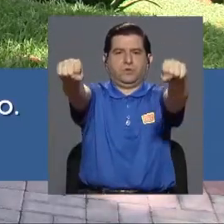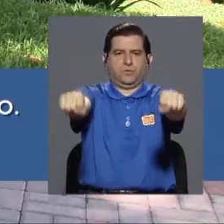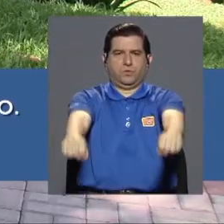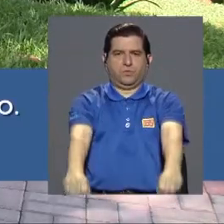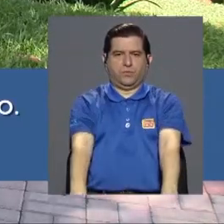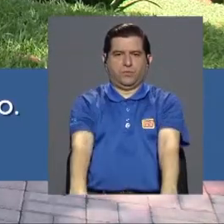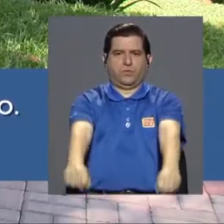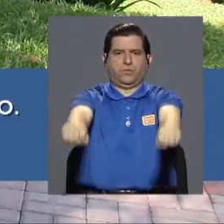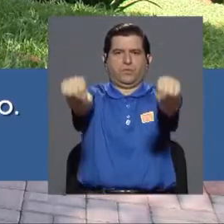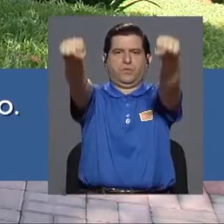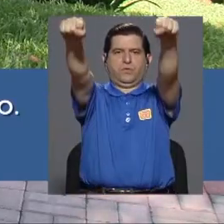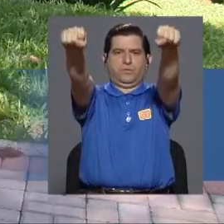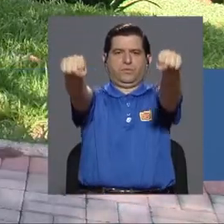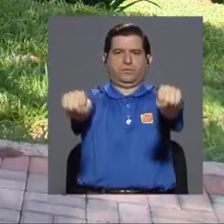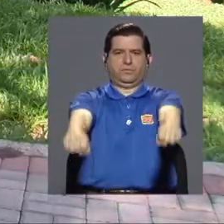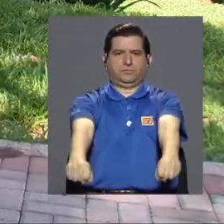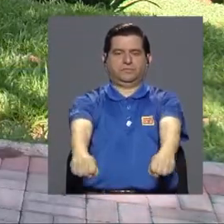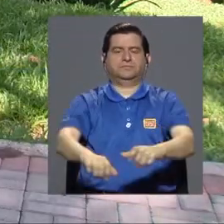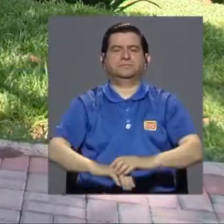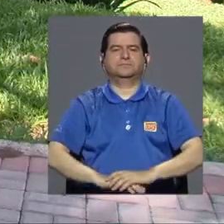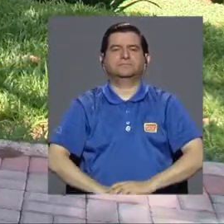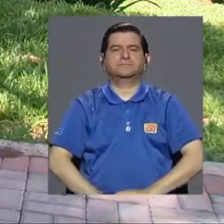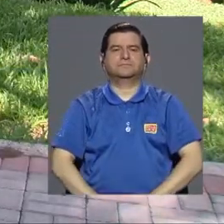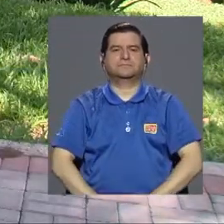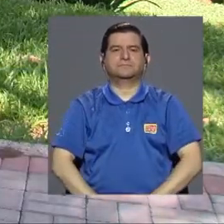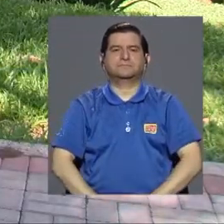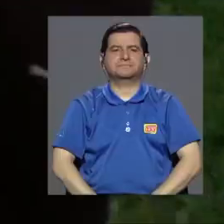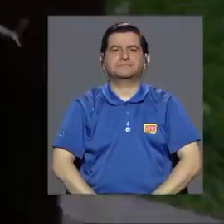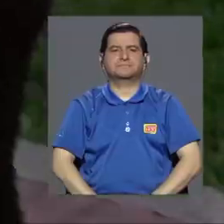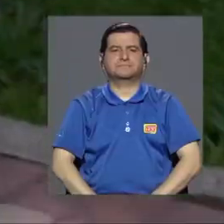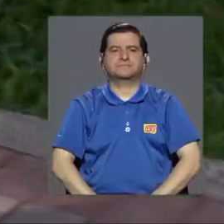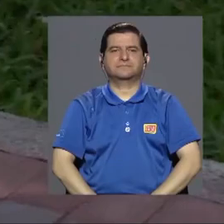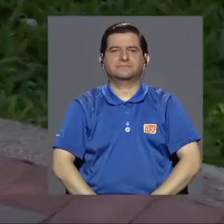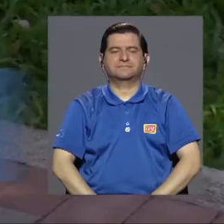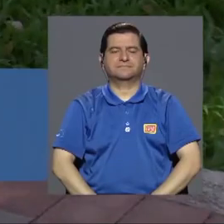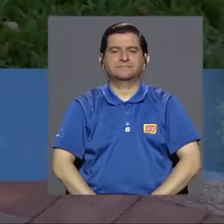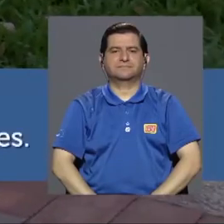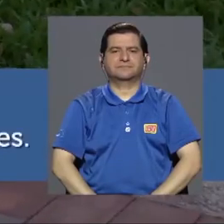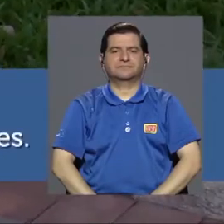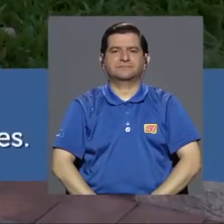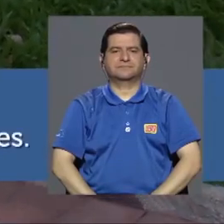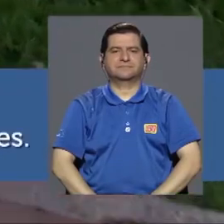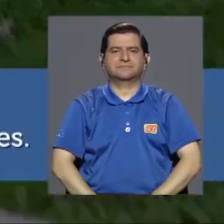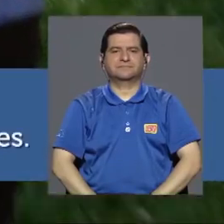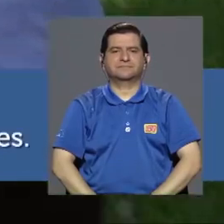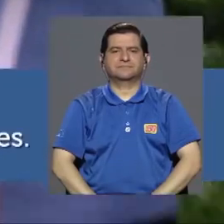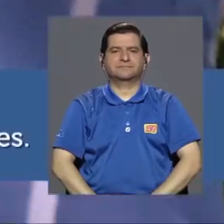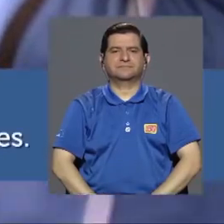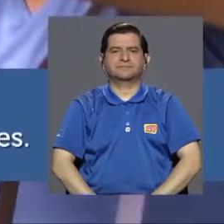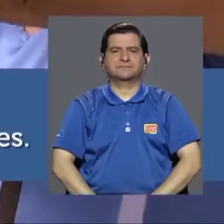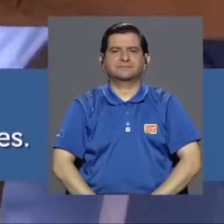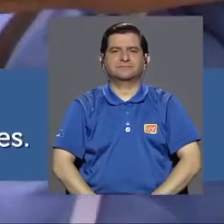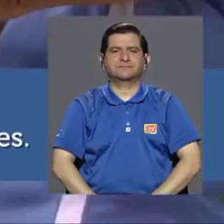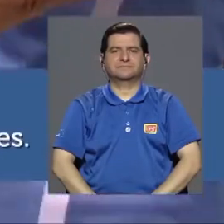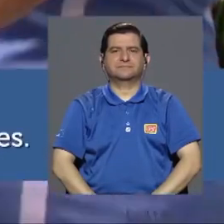el piso flexión de hombro y se relaja flexión del hombro